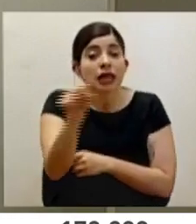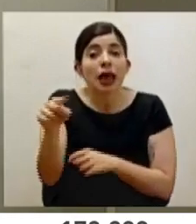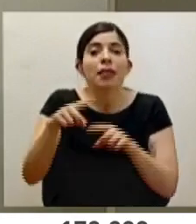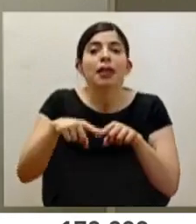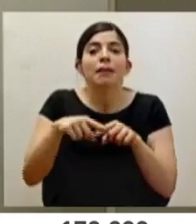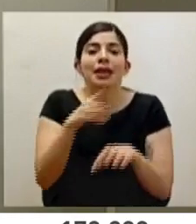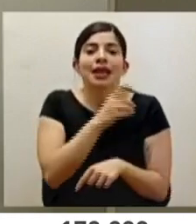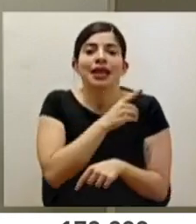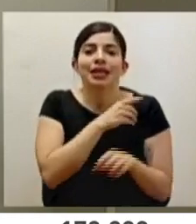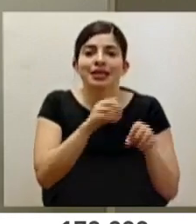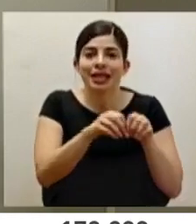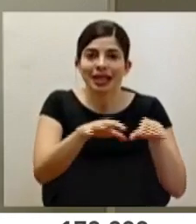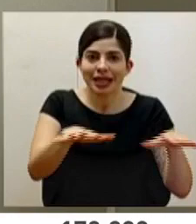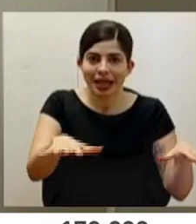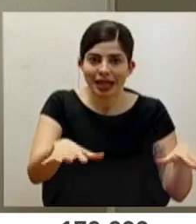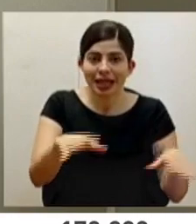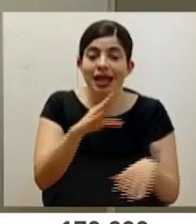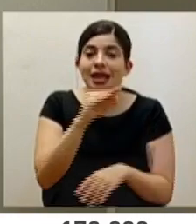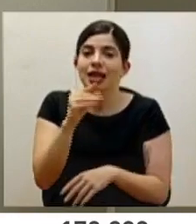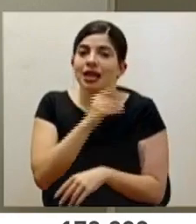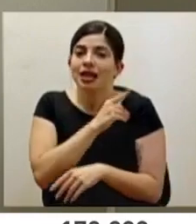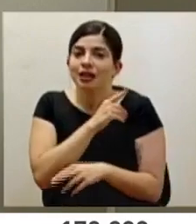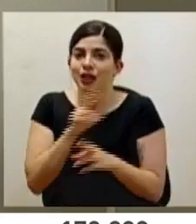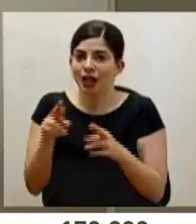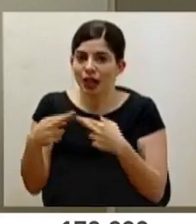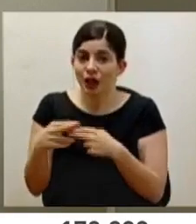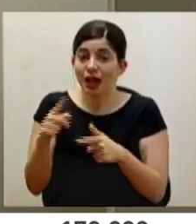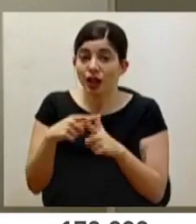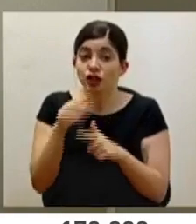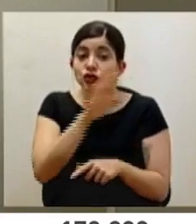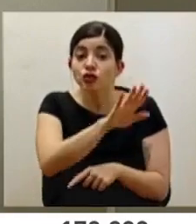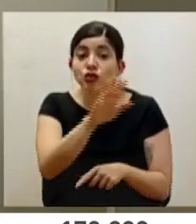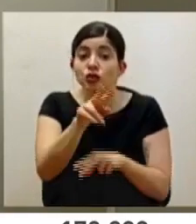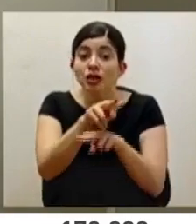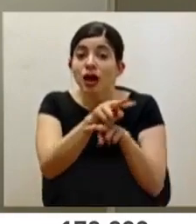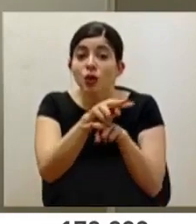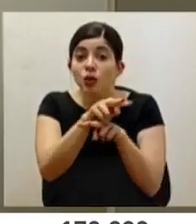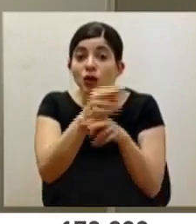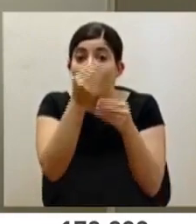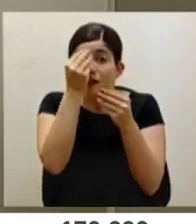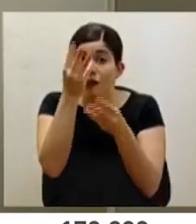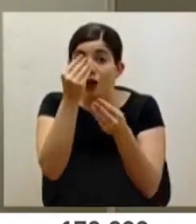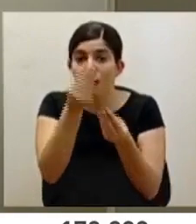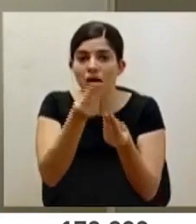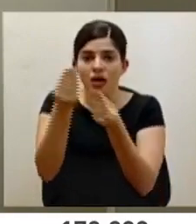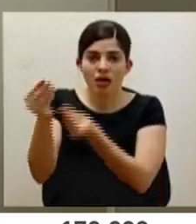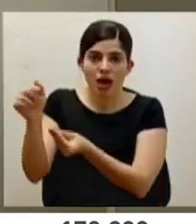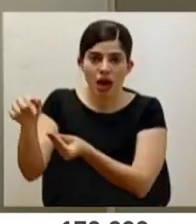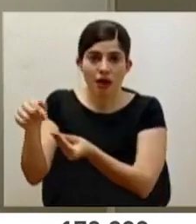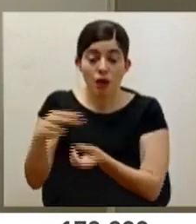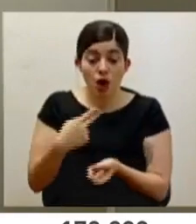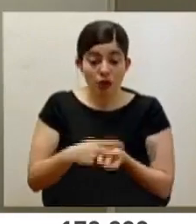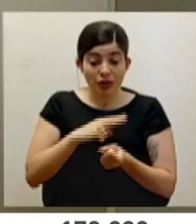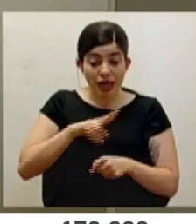dirección de red y de las direcciones regionales. Entonces, los informes de auditoría son entregados ahí. Los hospitales nacionales dependen directamente de la